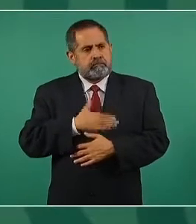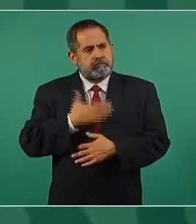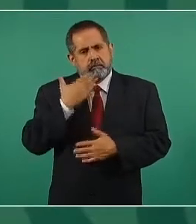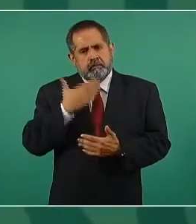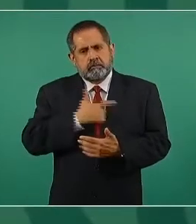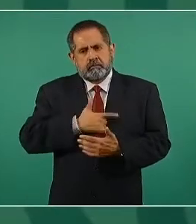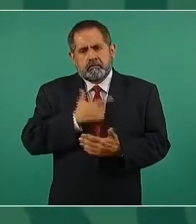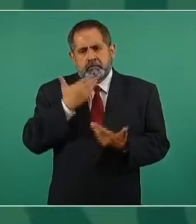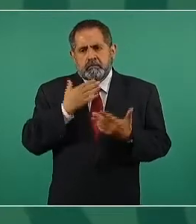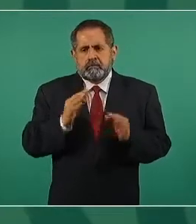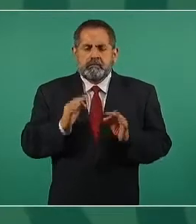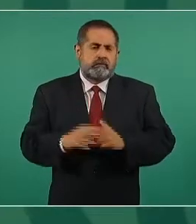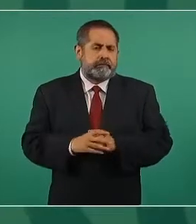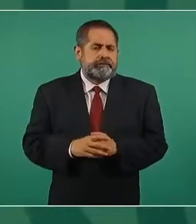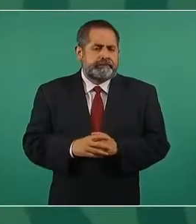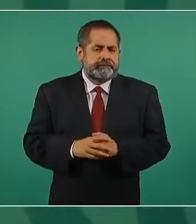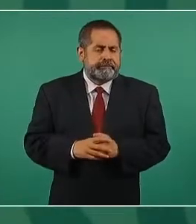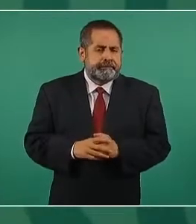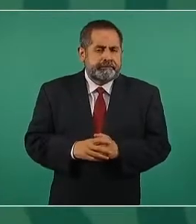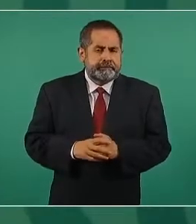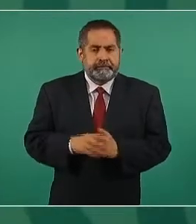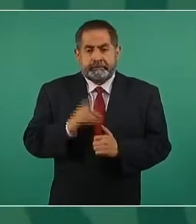este... de que